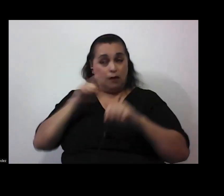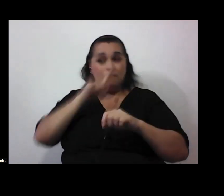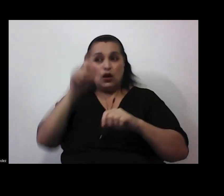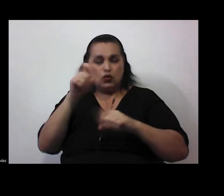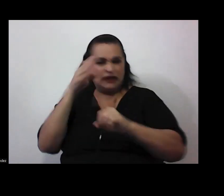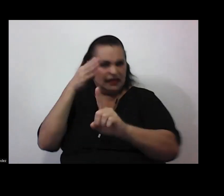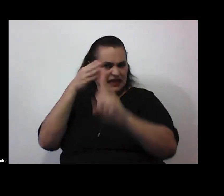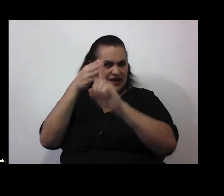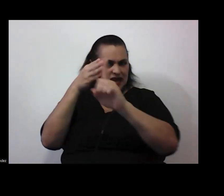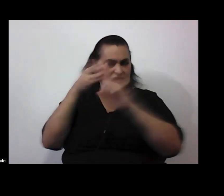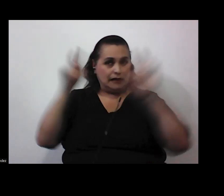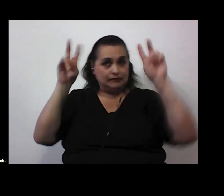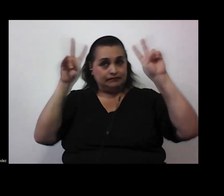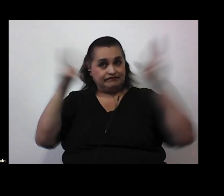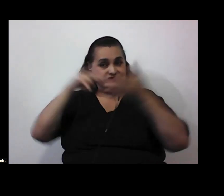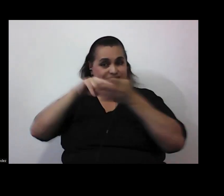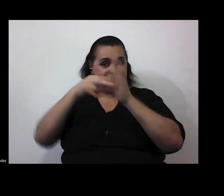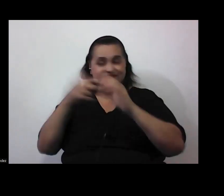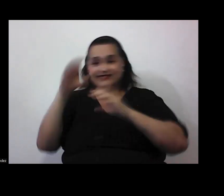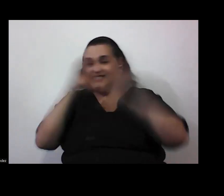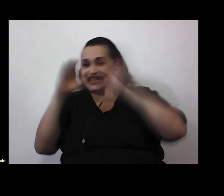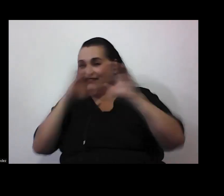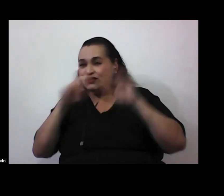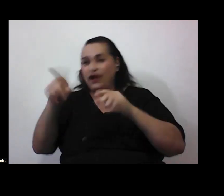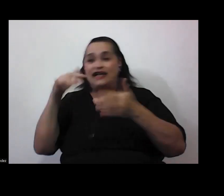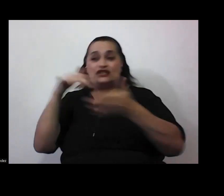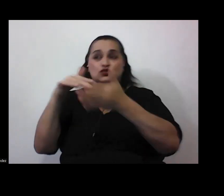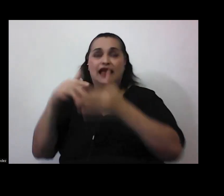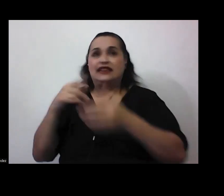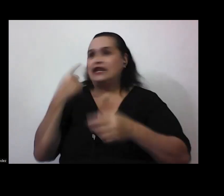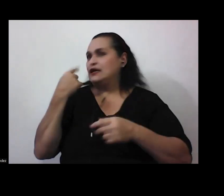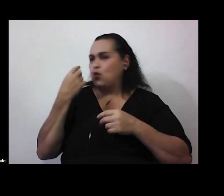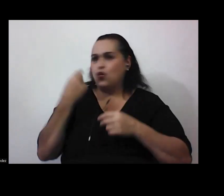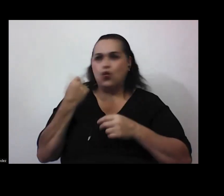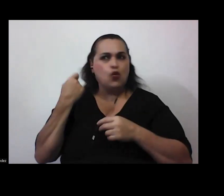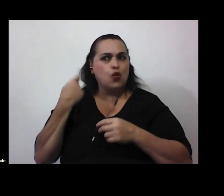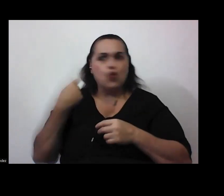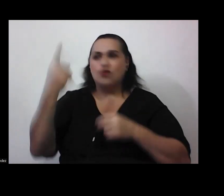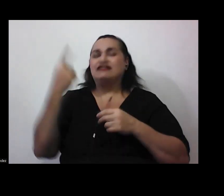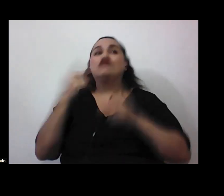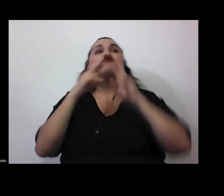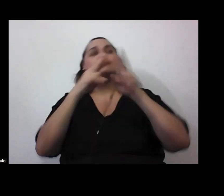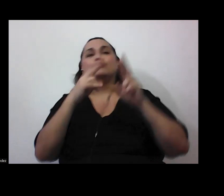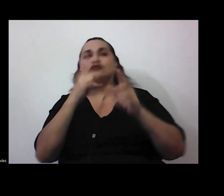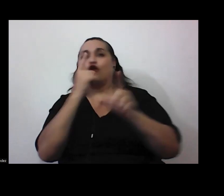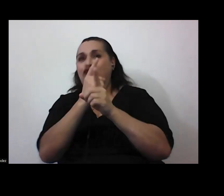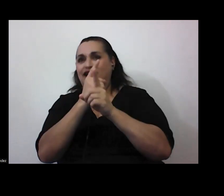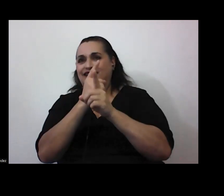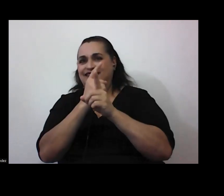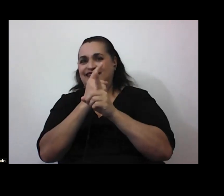científicos el estudiante enseguida o la estudiante cree que hay una respuesta correcta y entonces en vez de